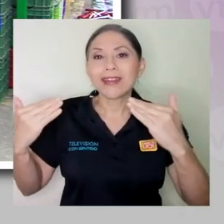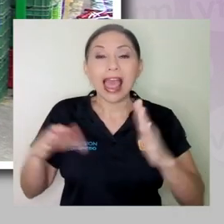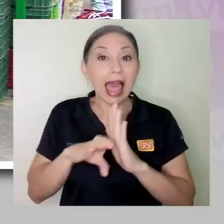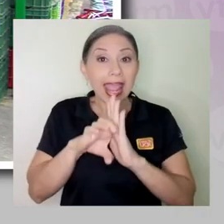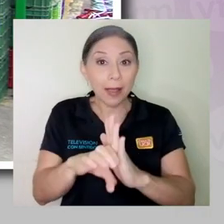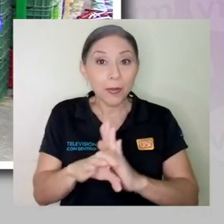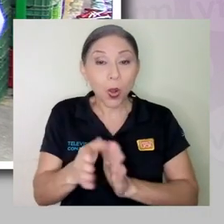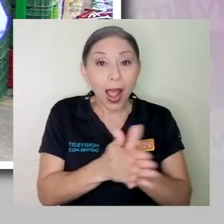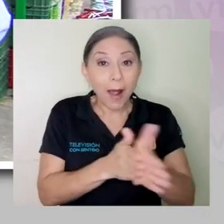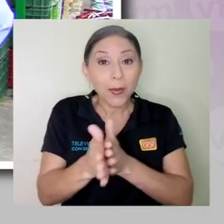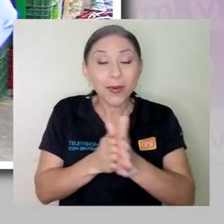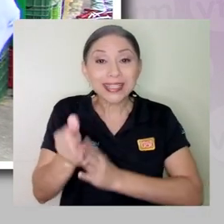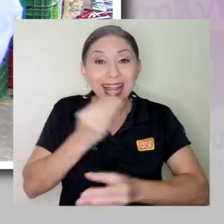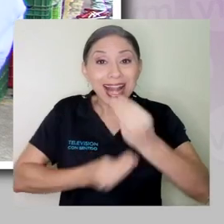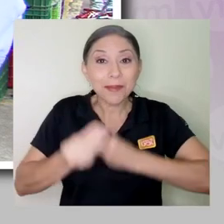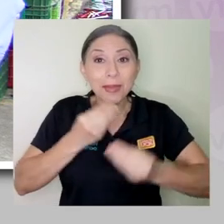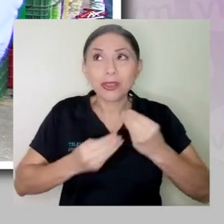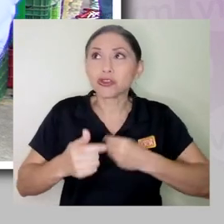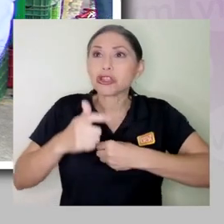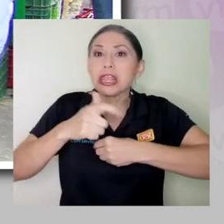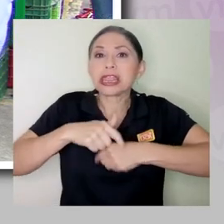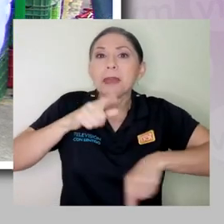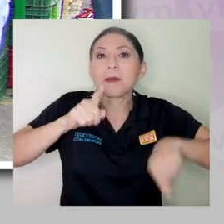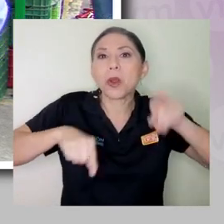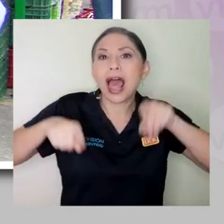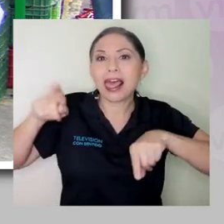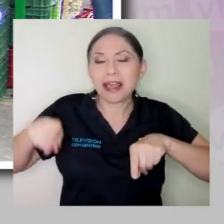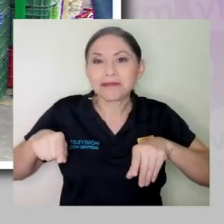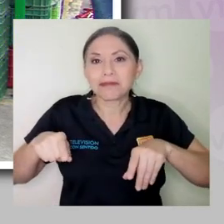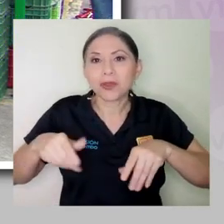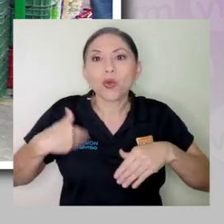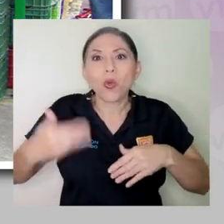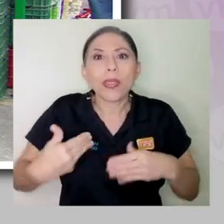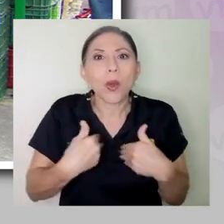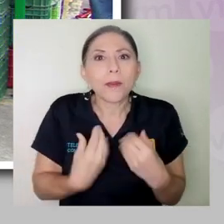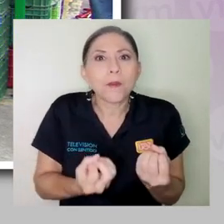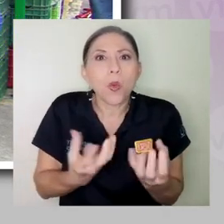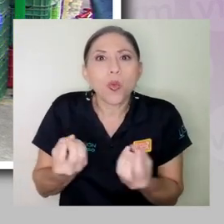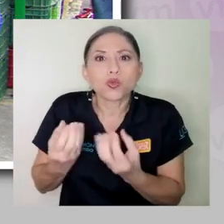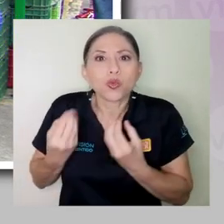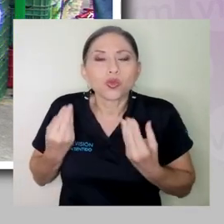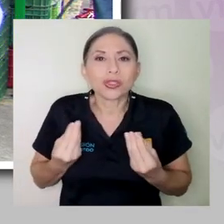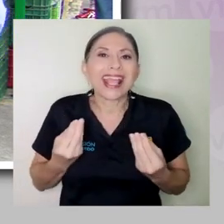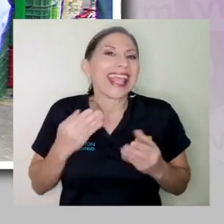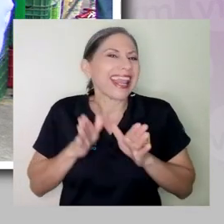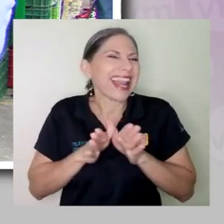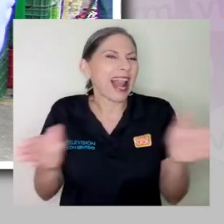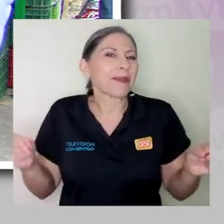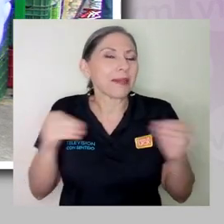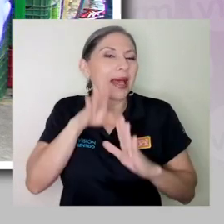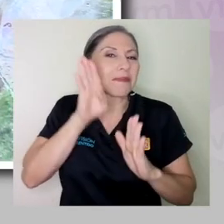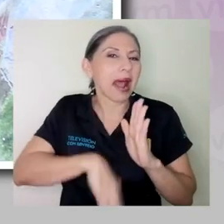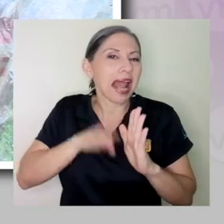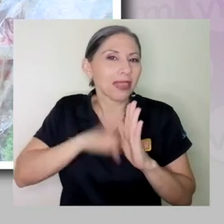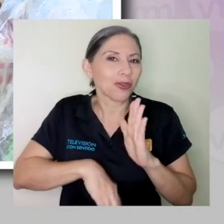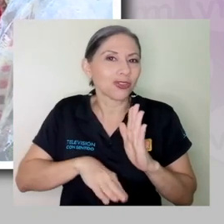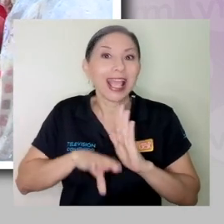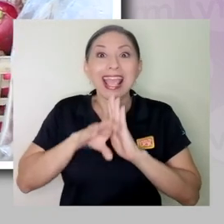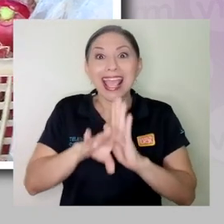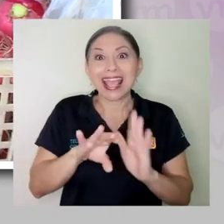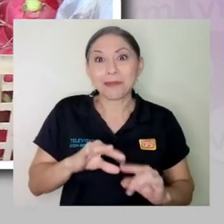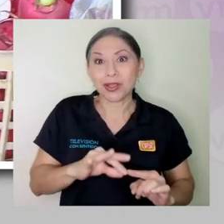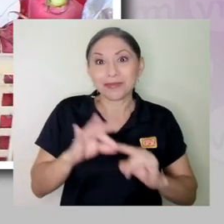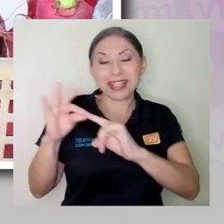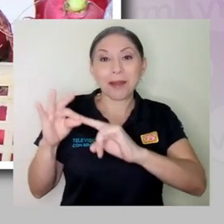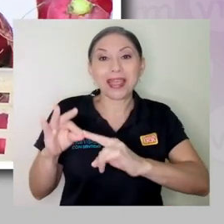Por ejemplo, aprovechar alimentos de temporada que generalmente son alimentos que son más baratos y como están de temporada especialmente